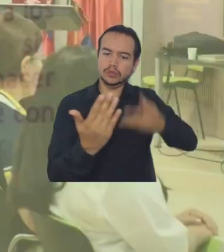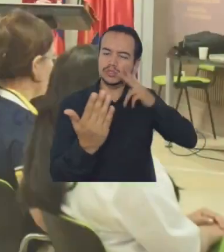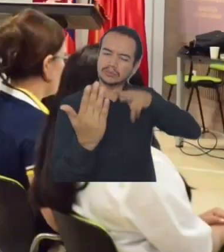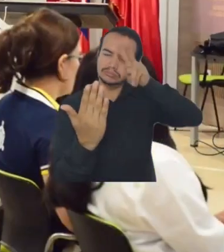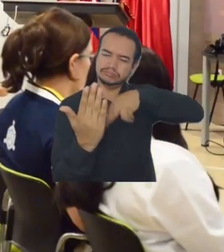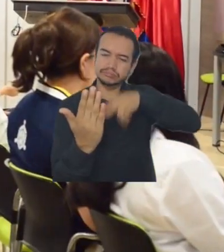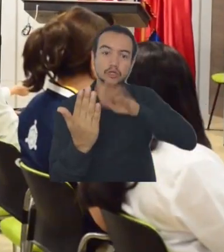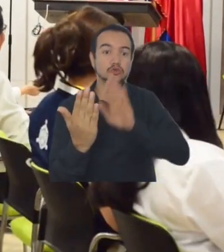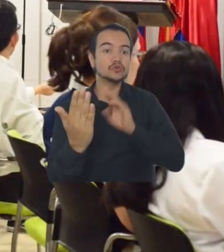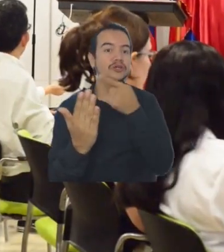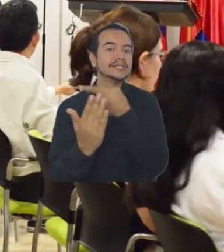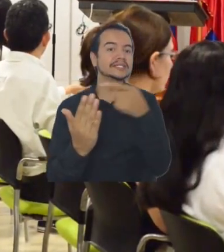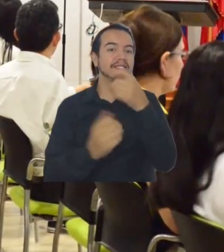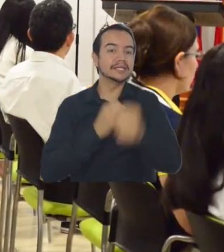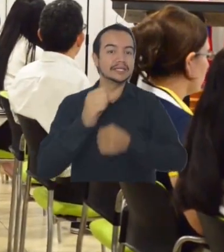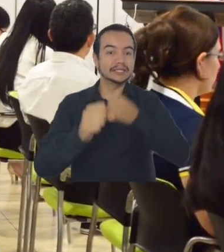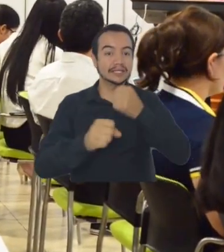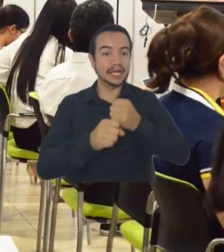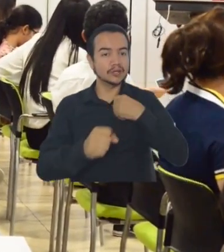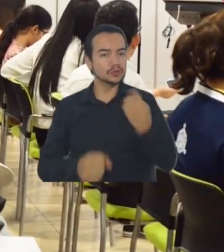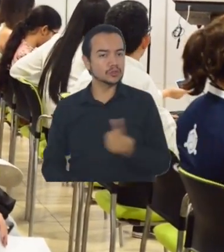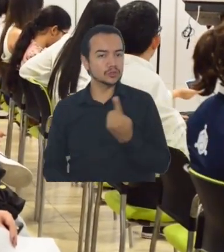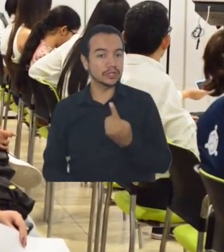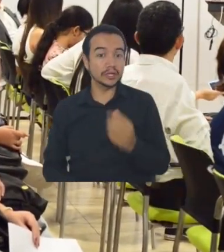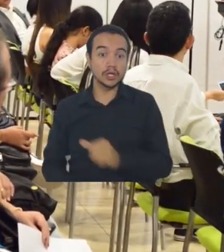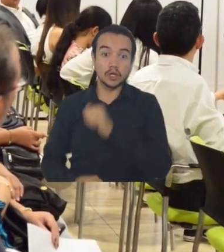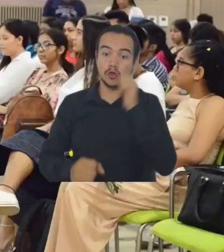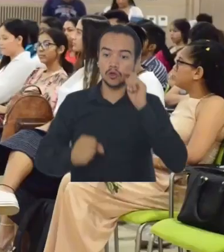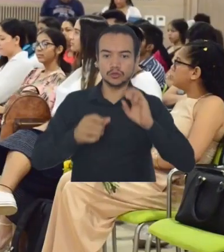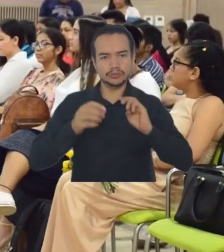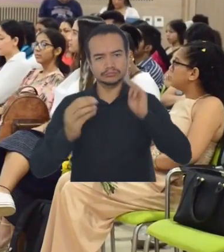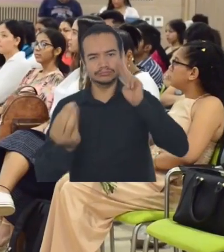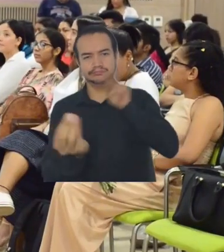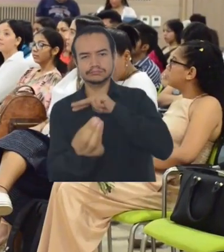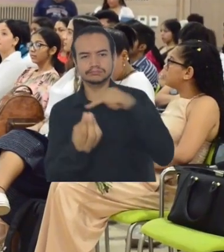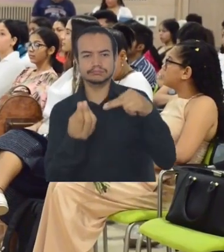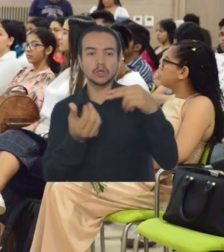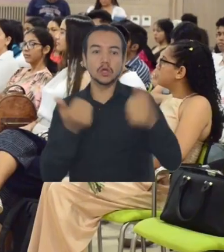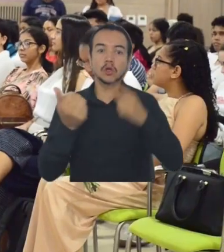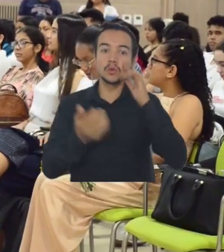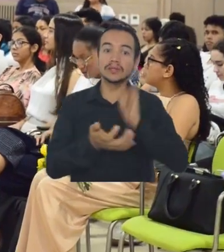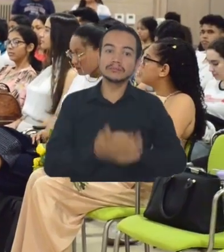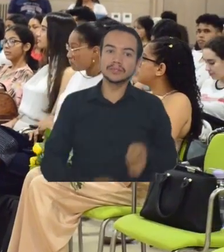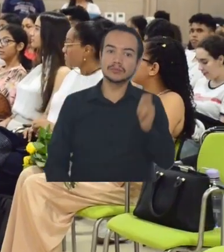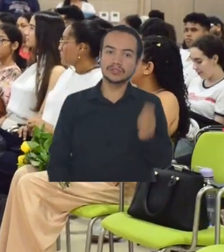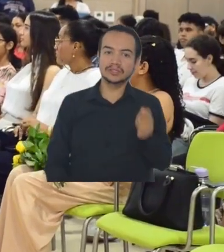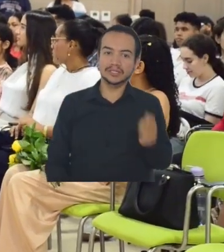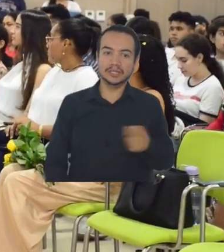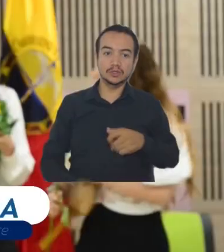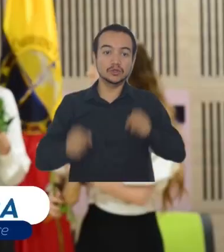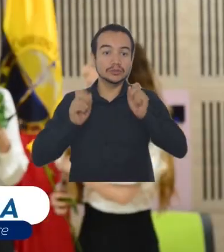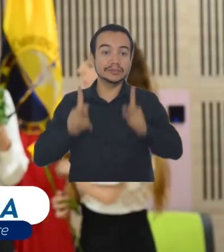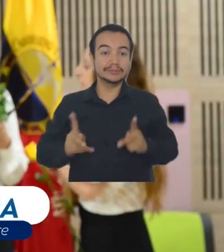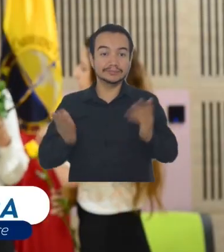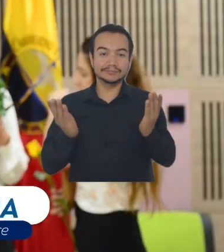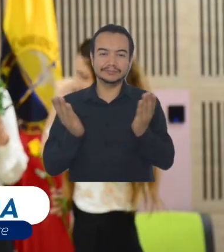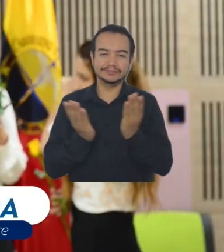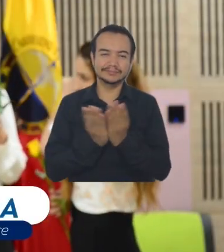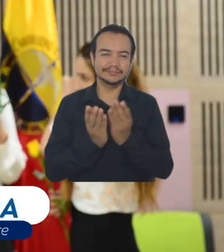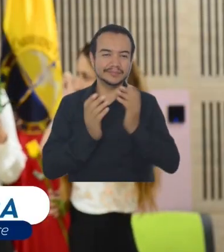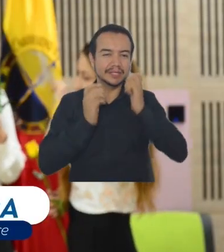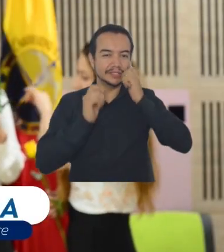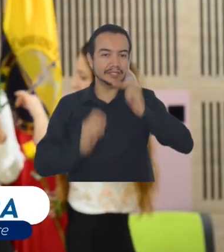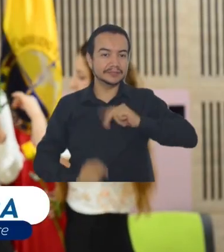segunda, Vista desde la Óptica del Derecho Internacional Humanitario y su Vigencia. El hecho de cultivar la lectura de Gabo por estos